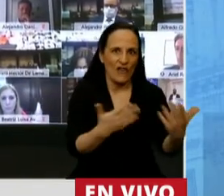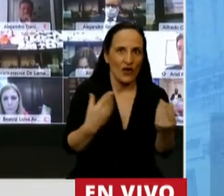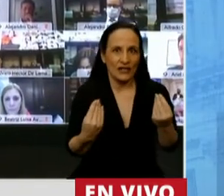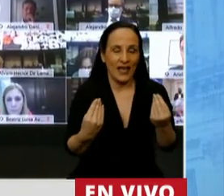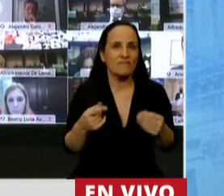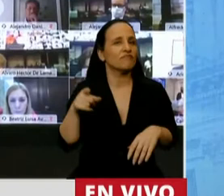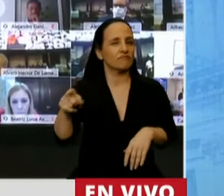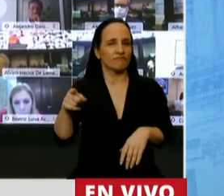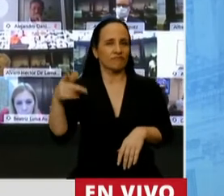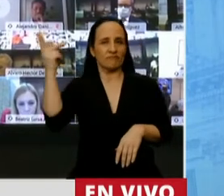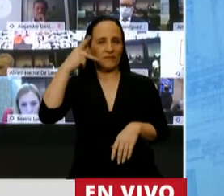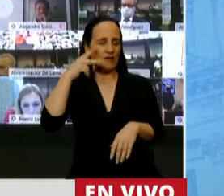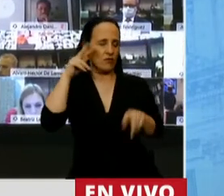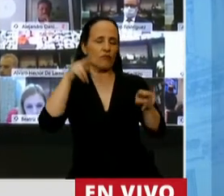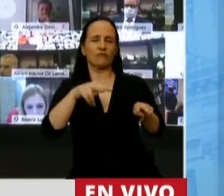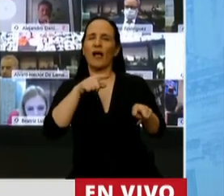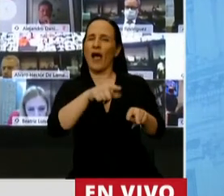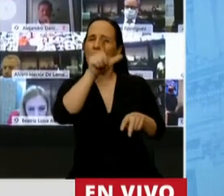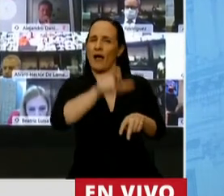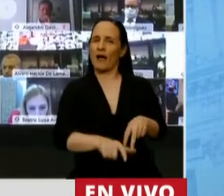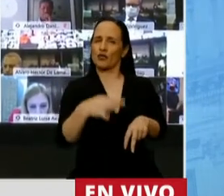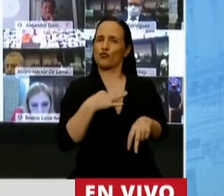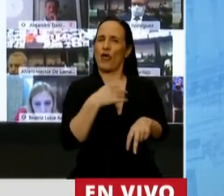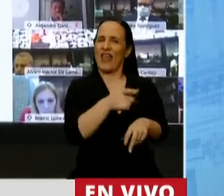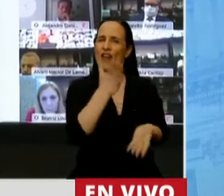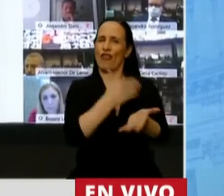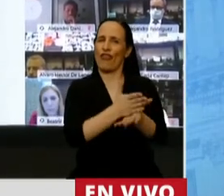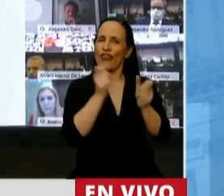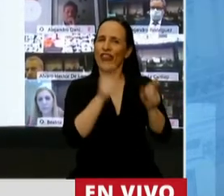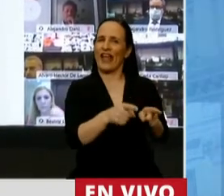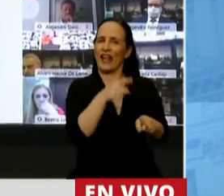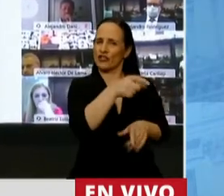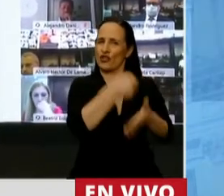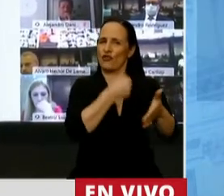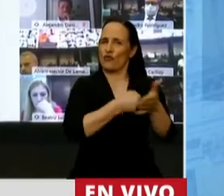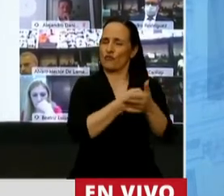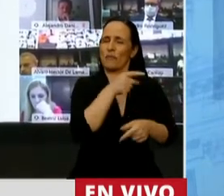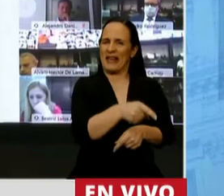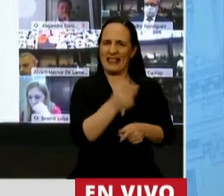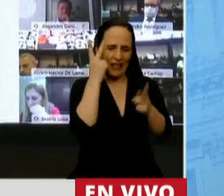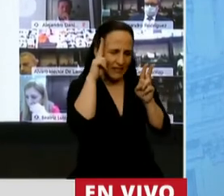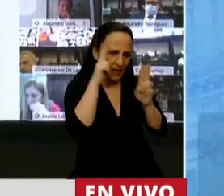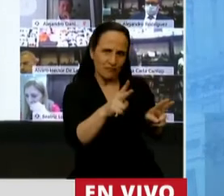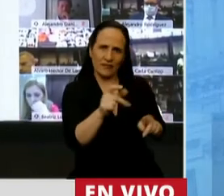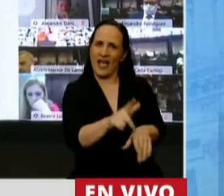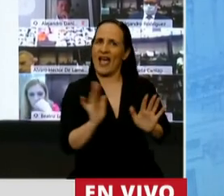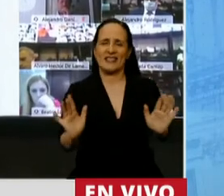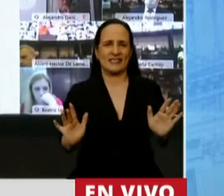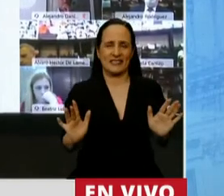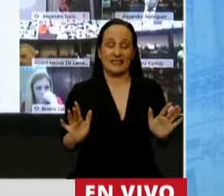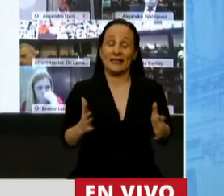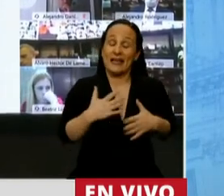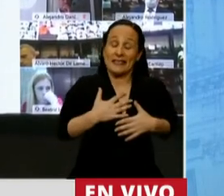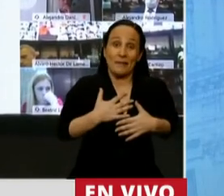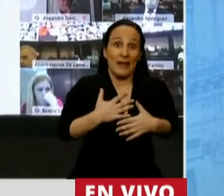tomó como un ciudadano y un sujeto de derecho y me trató como la militante que siempre fui. Así que es